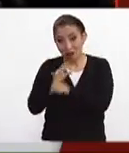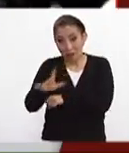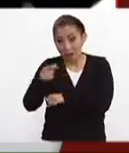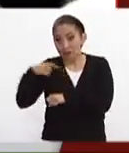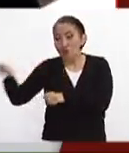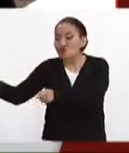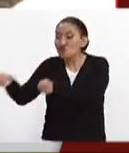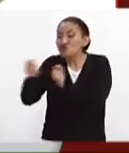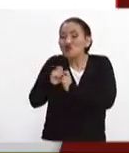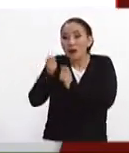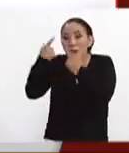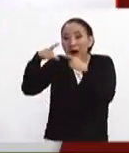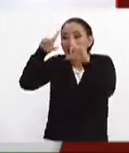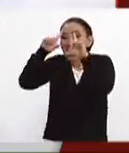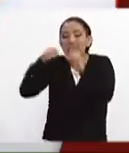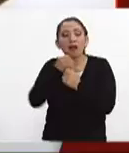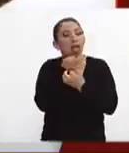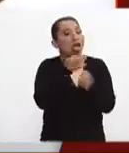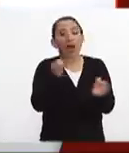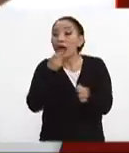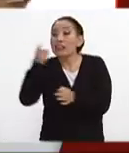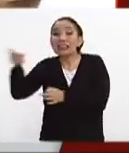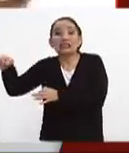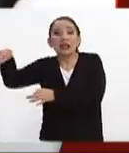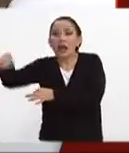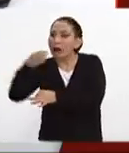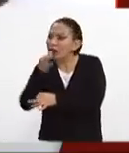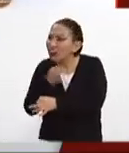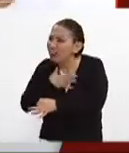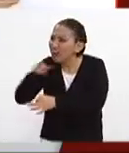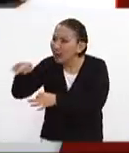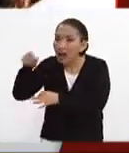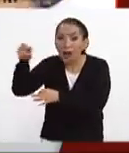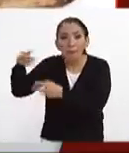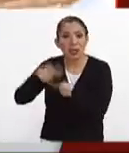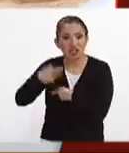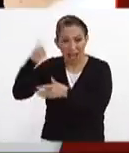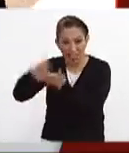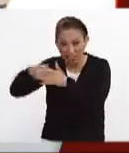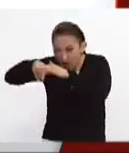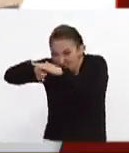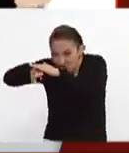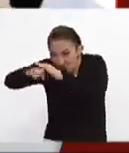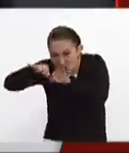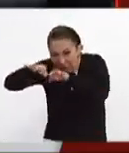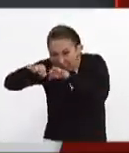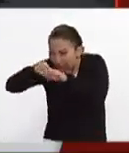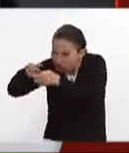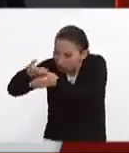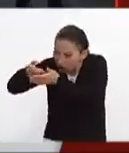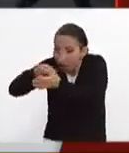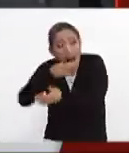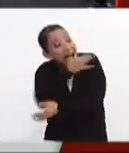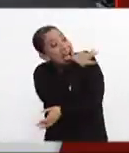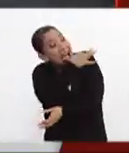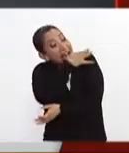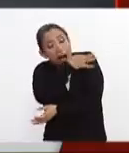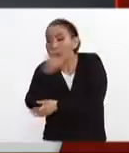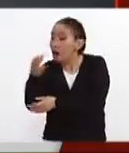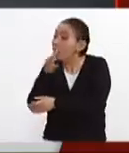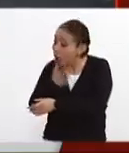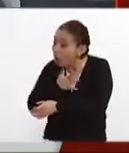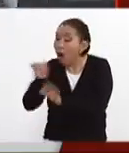fue otorgada por la Marina en base a registros de los rescatistas que estaban trabajando que han estado trabajando en el